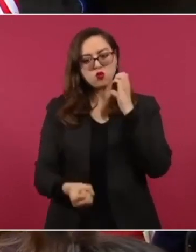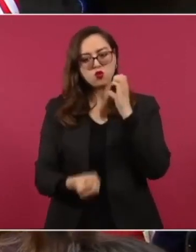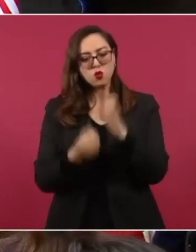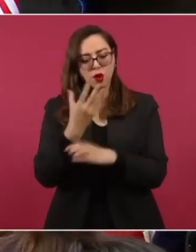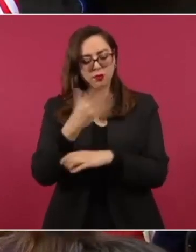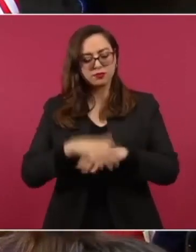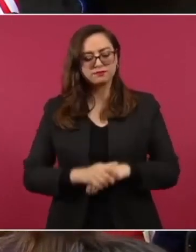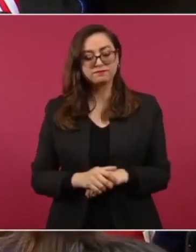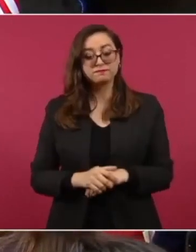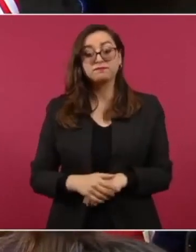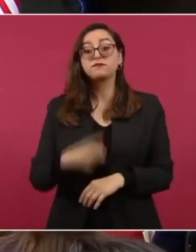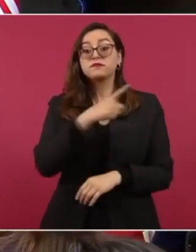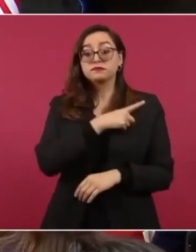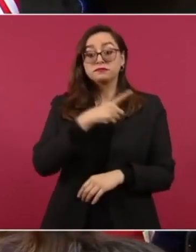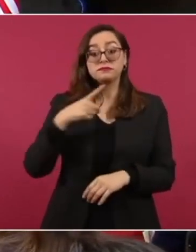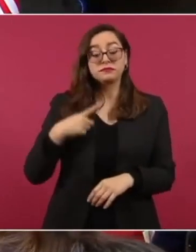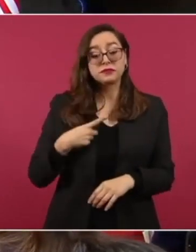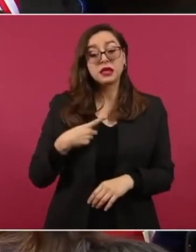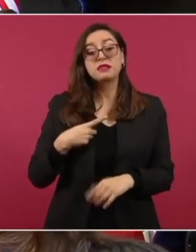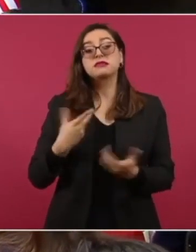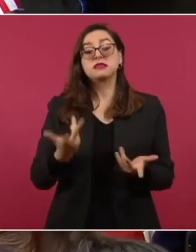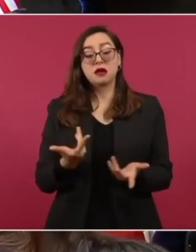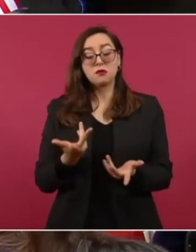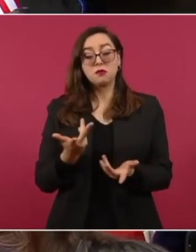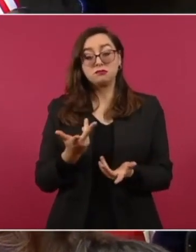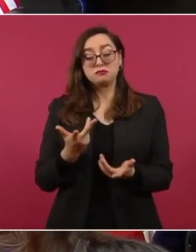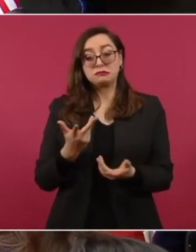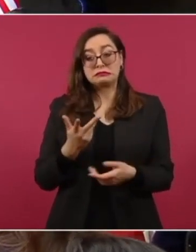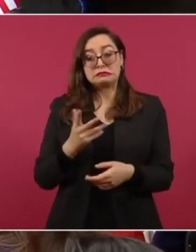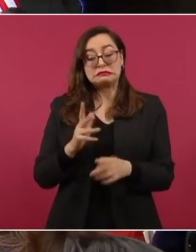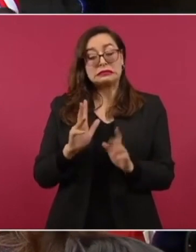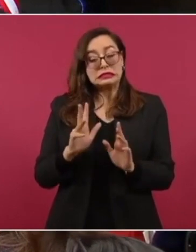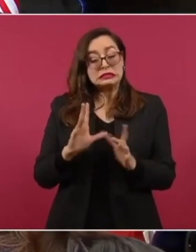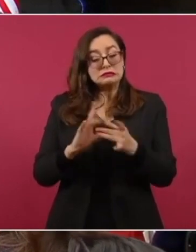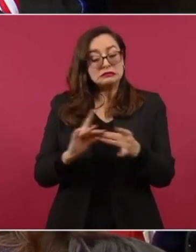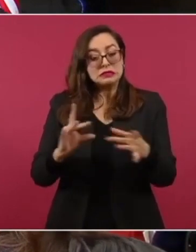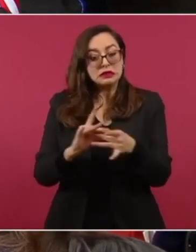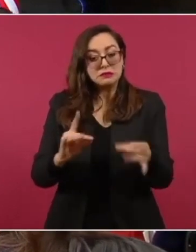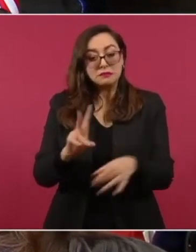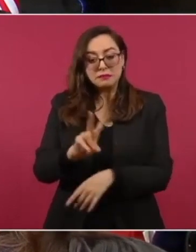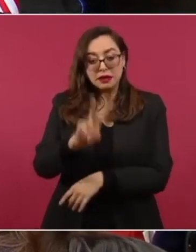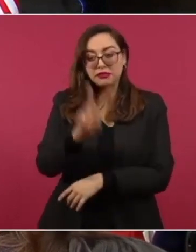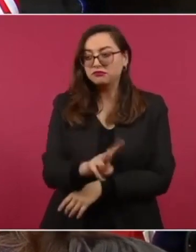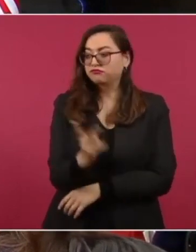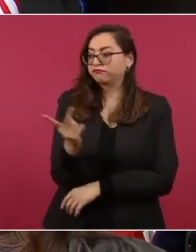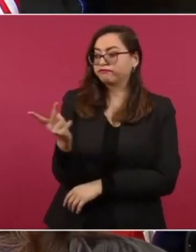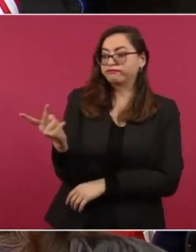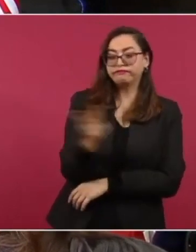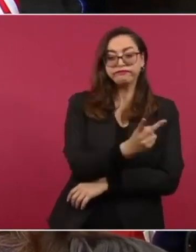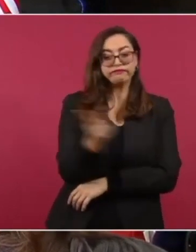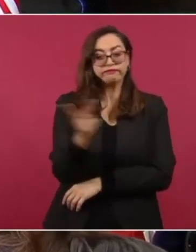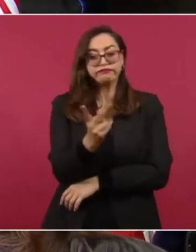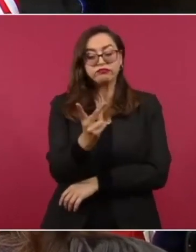al primer ministro Trudeau, al presidente Biden, por la manera